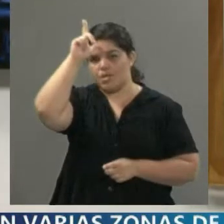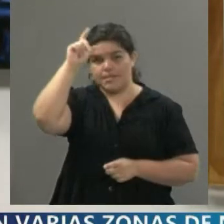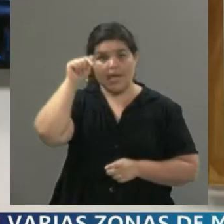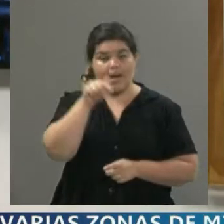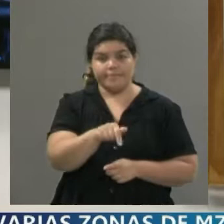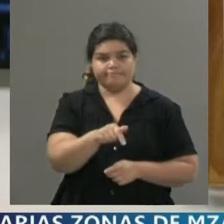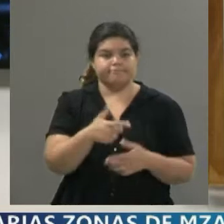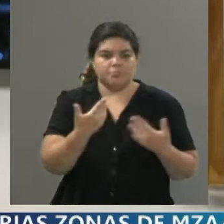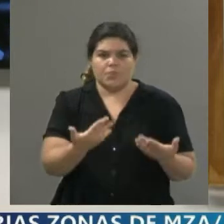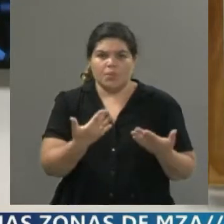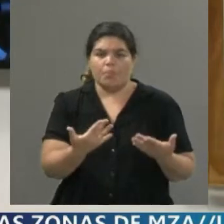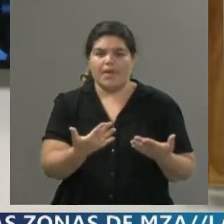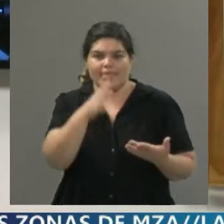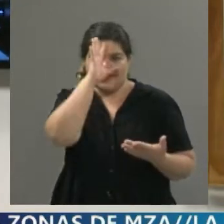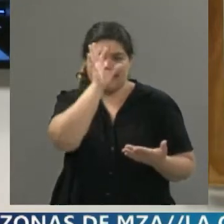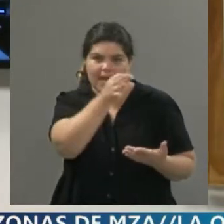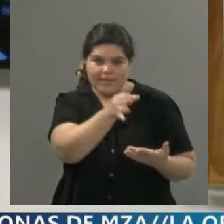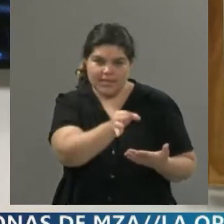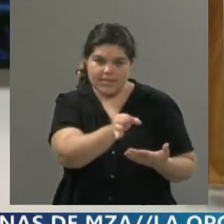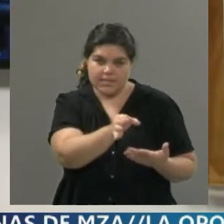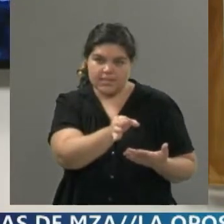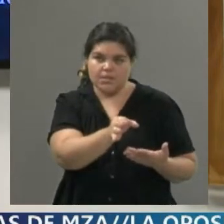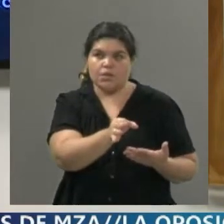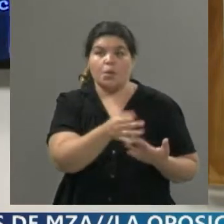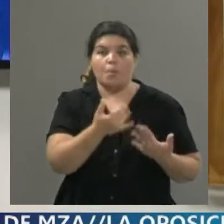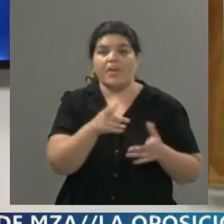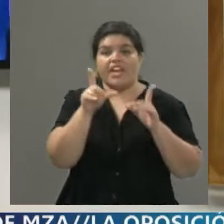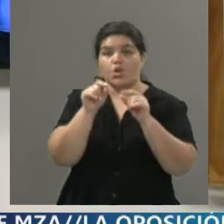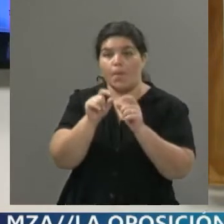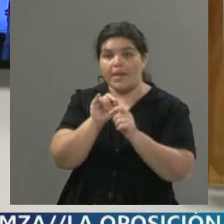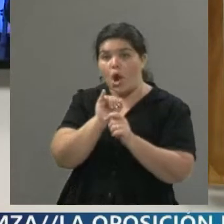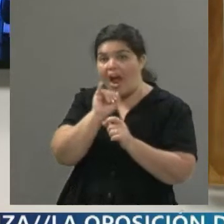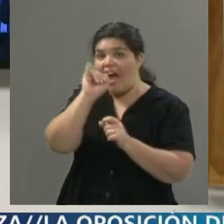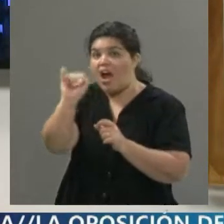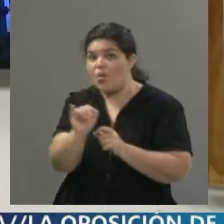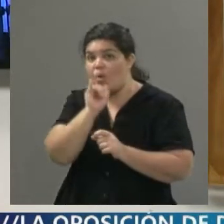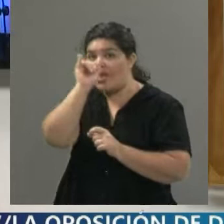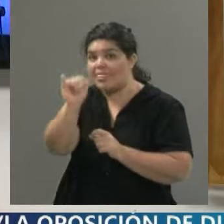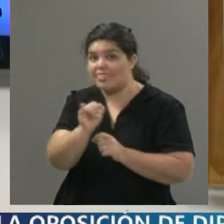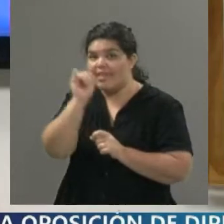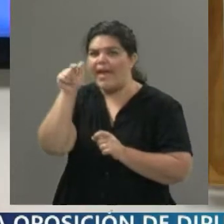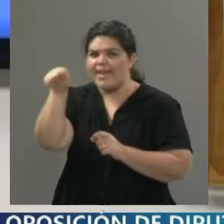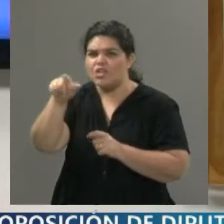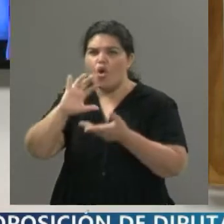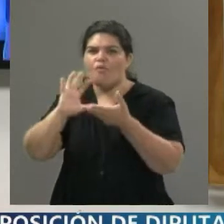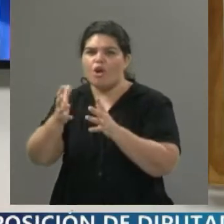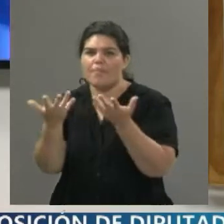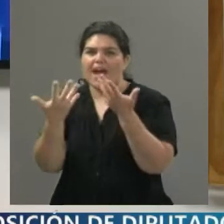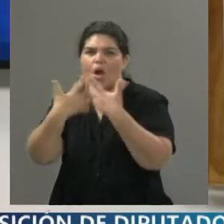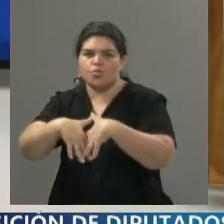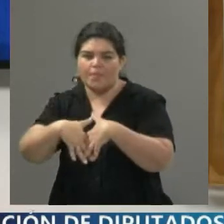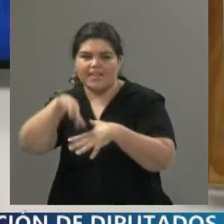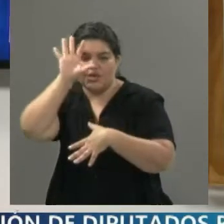hoy tiene el sistema para que es de descifrar, si le decís el número de documento, averiguar si tenés algún tipo de